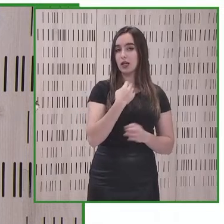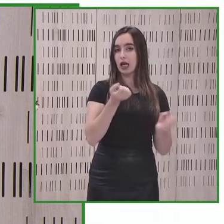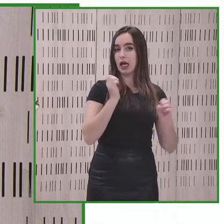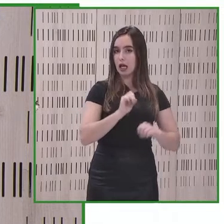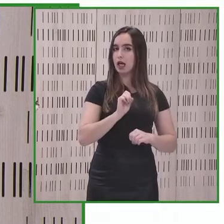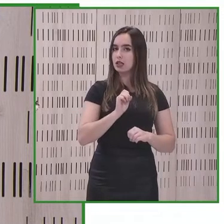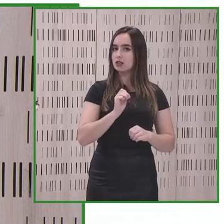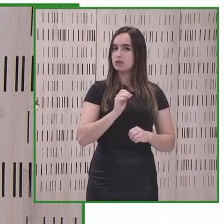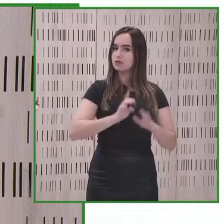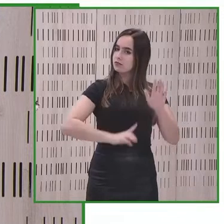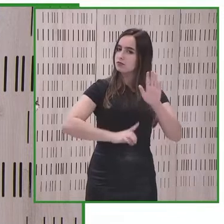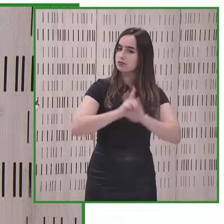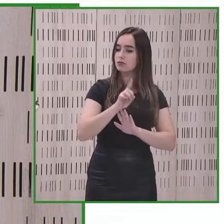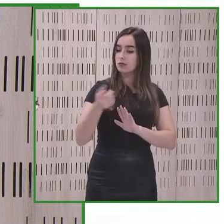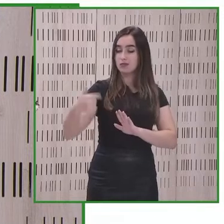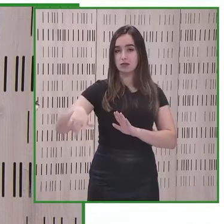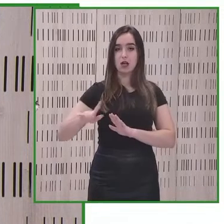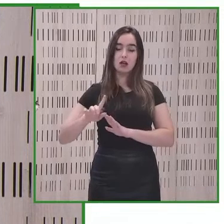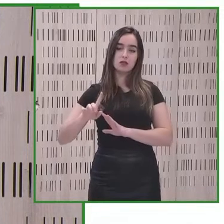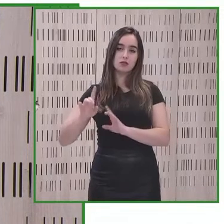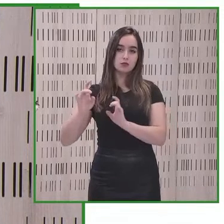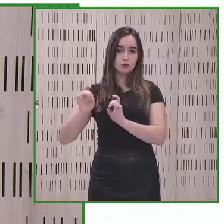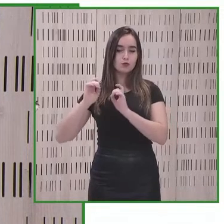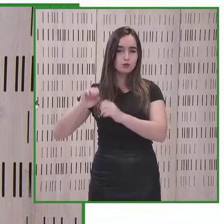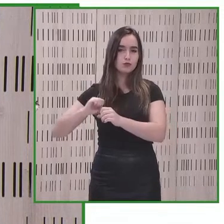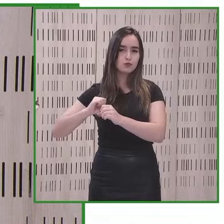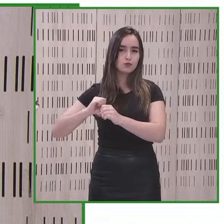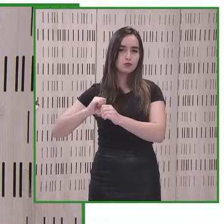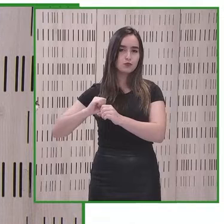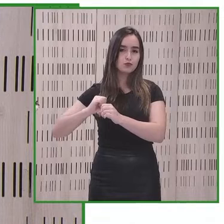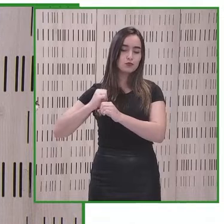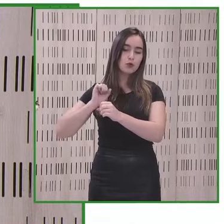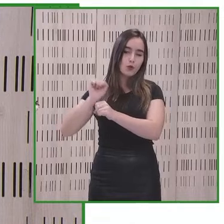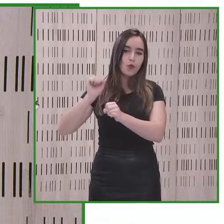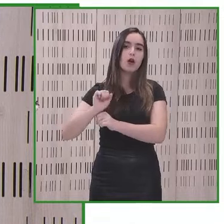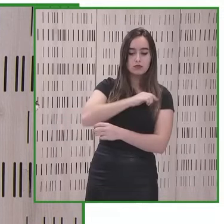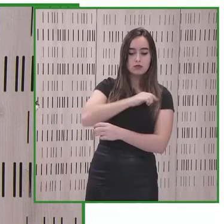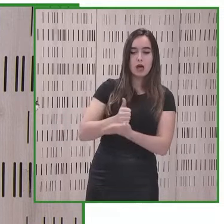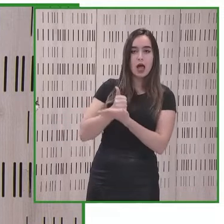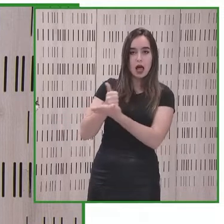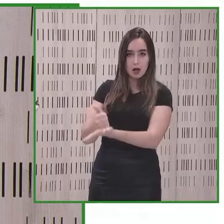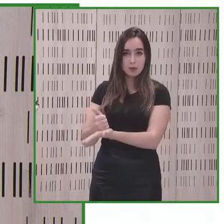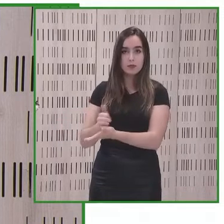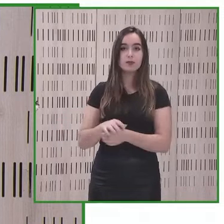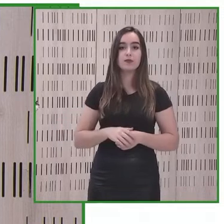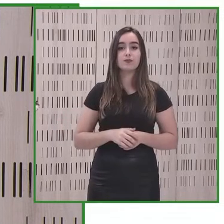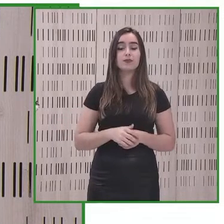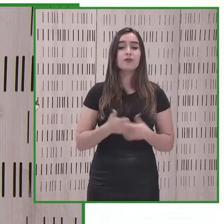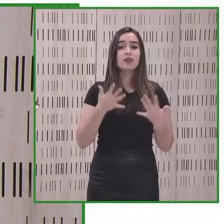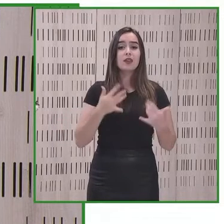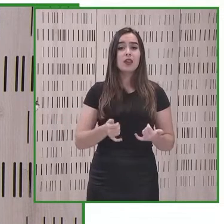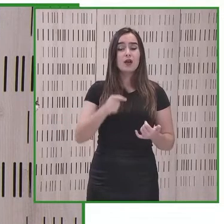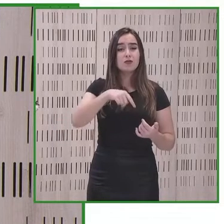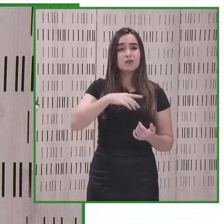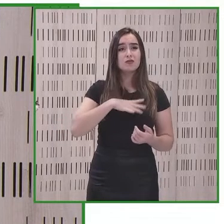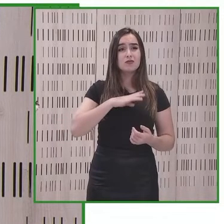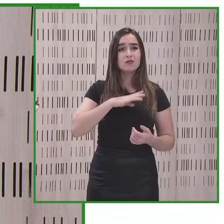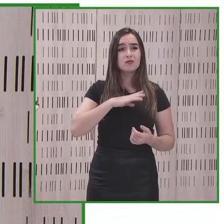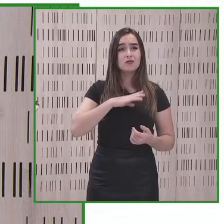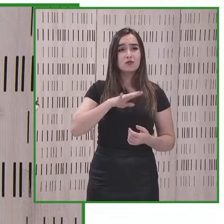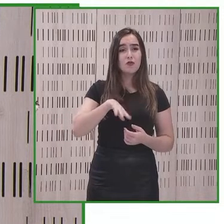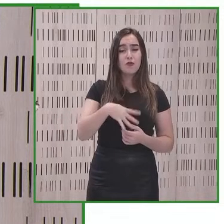su esfuerzo pero también con nuestro apoyo somos más de 73 mil personas es el mayor discapacidad y el cuarto de españa total